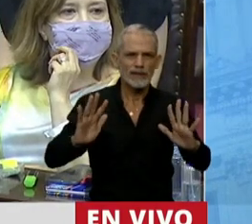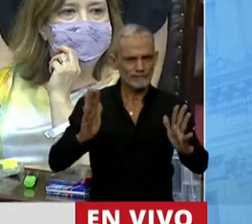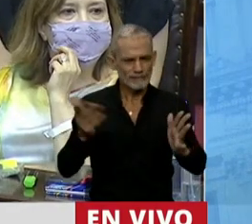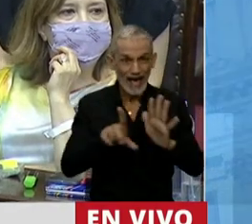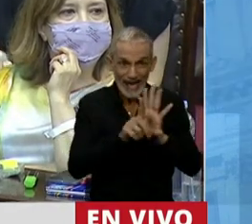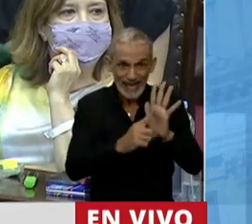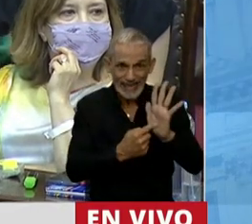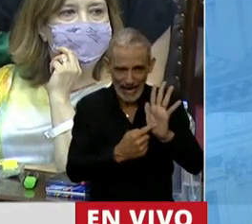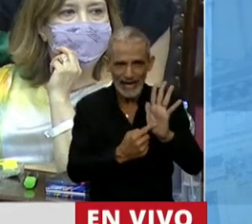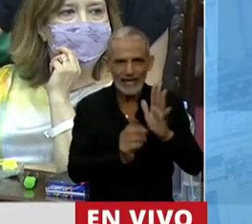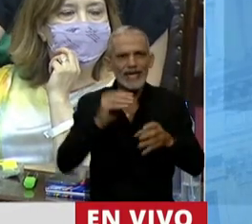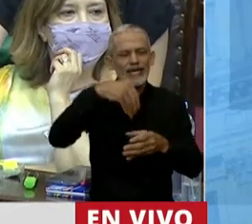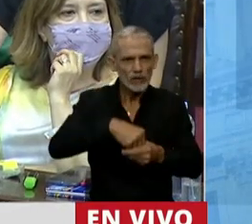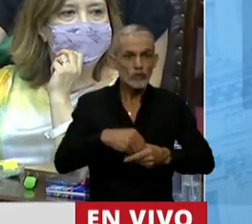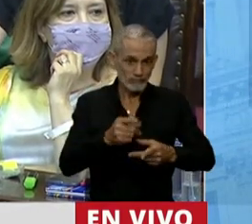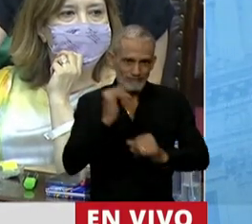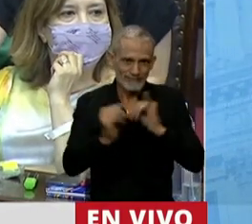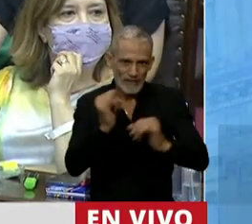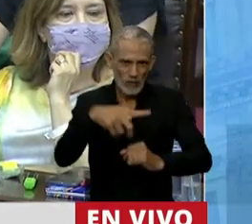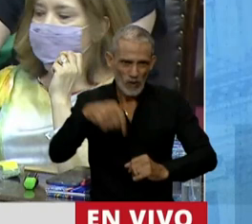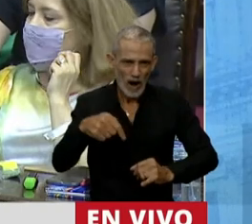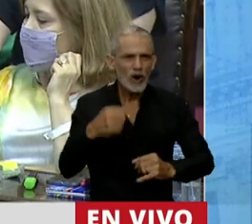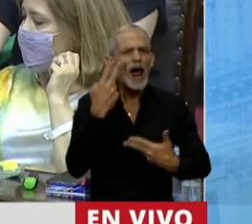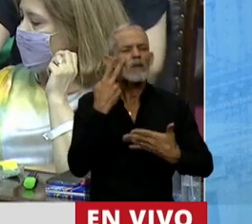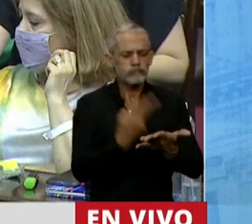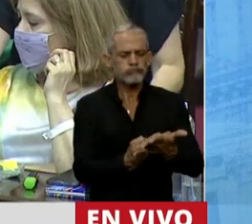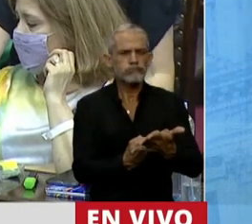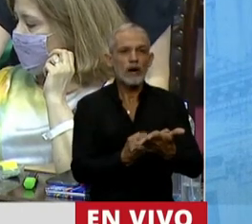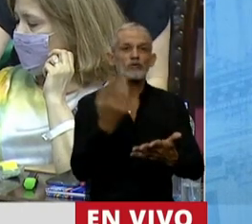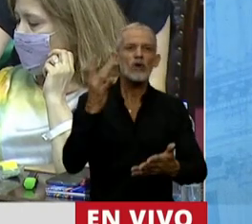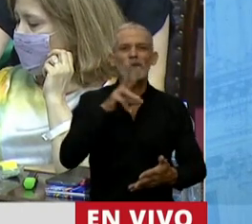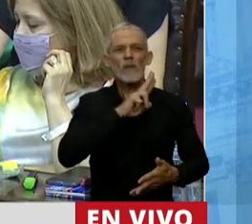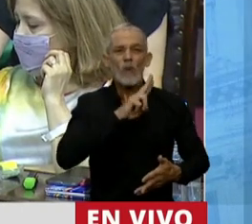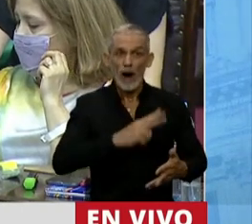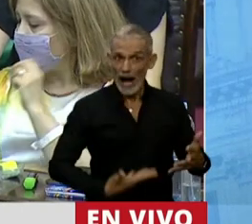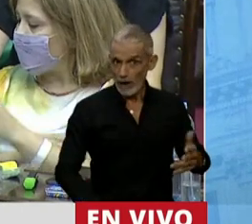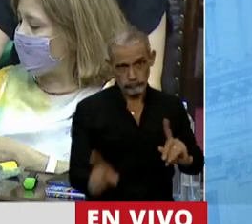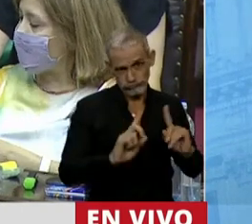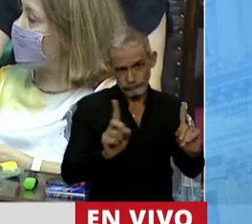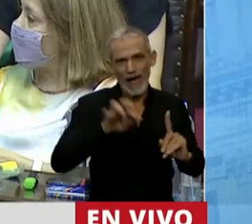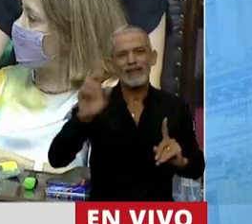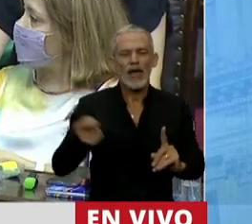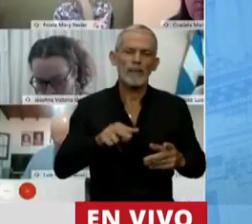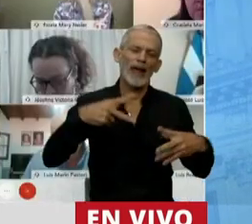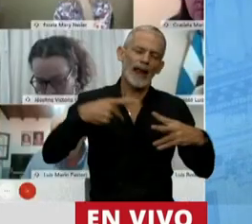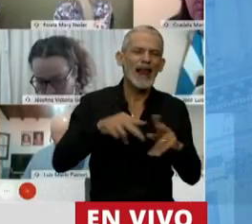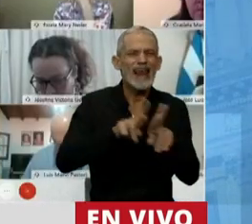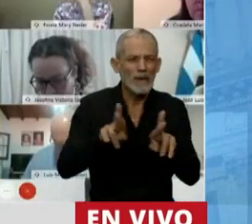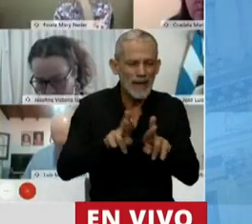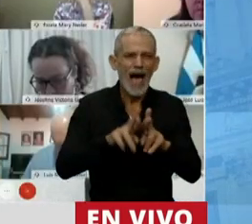Esta ley que estamos informando reconoce que no solo las mujeres abortan, también lo hacen las lesbianas,